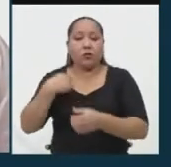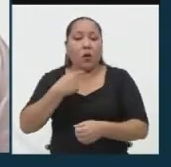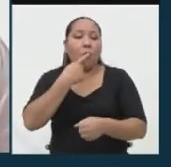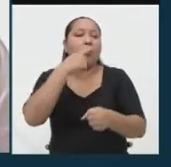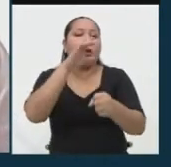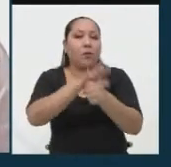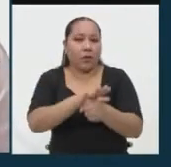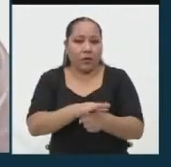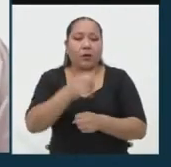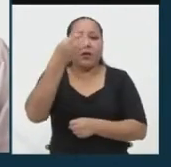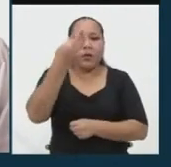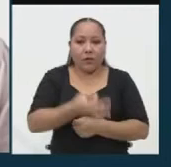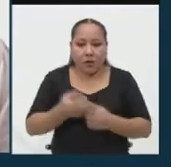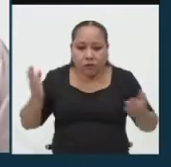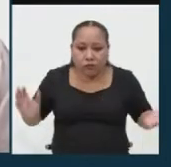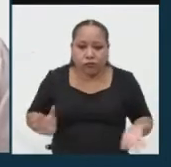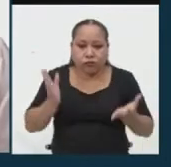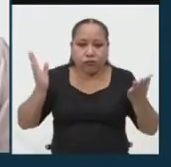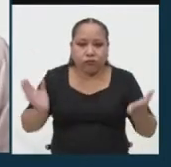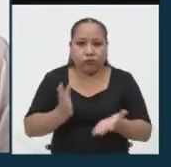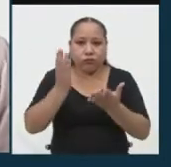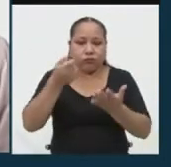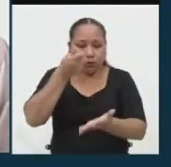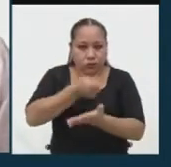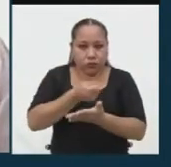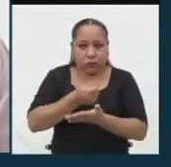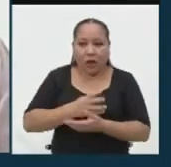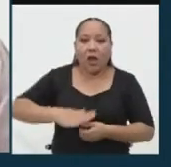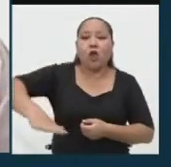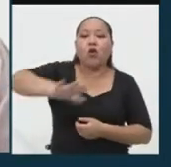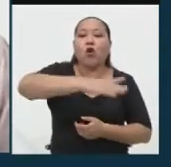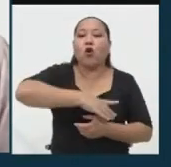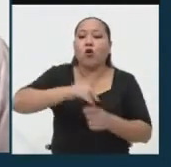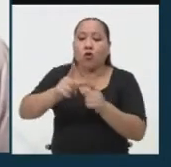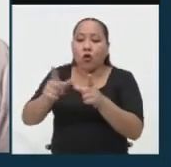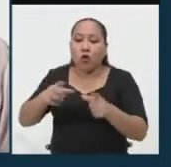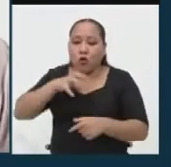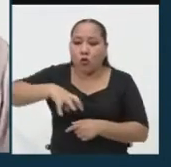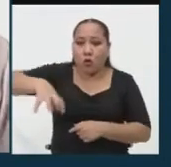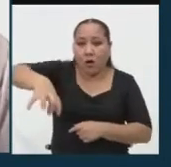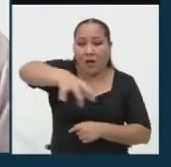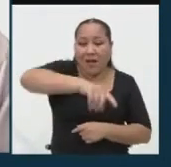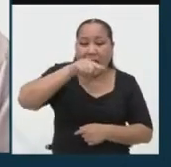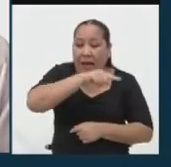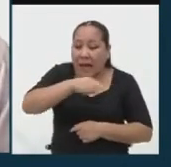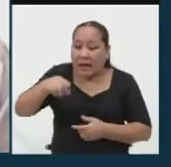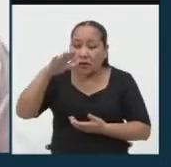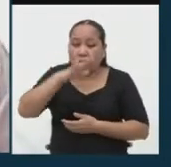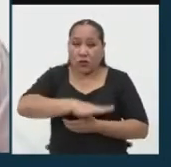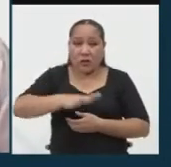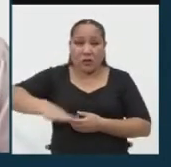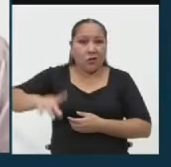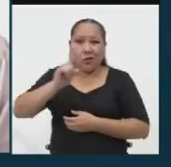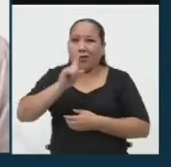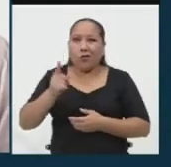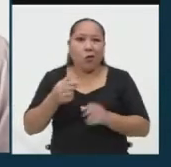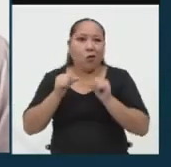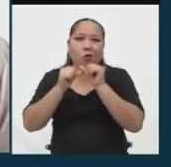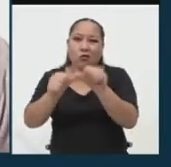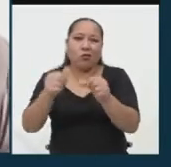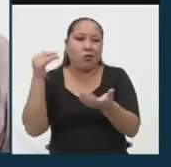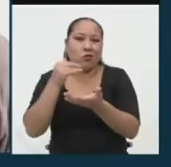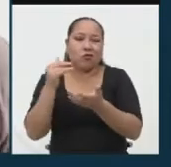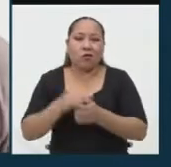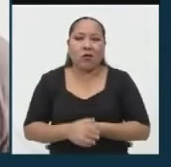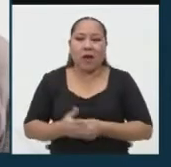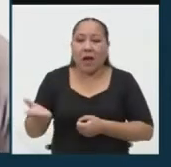a incentivar, a fomentar a todos los lugares, a esos niños que se han quedado sin estudiar, a